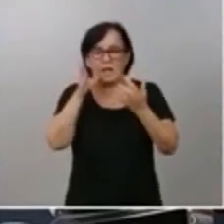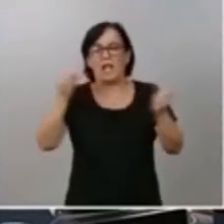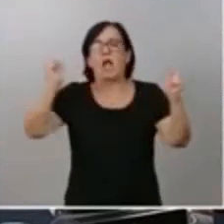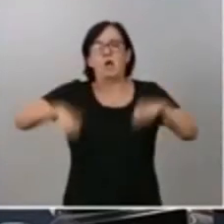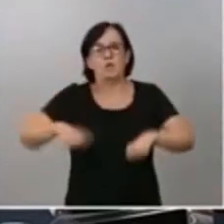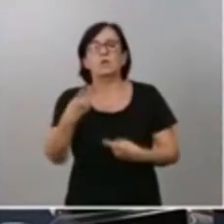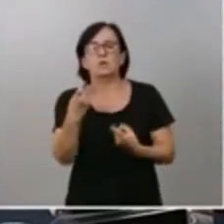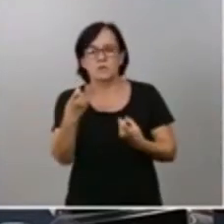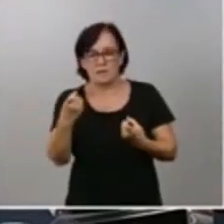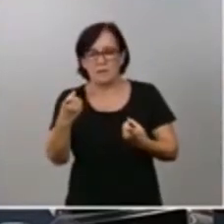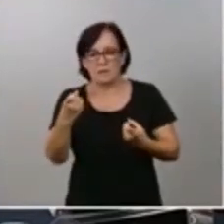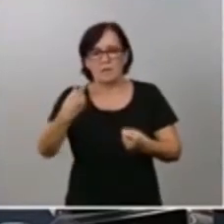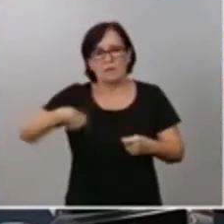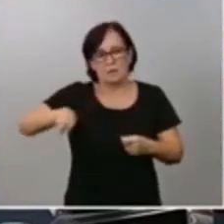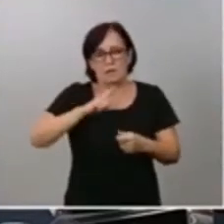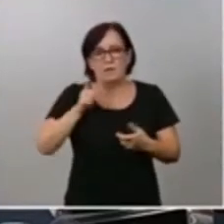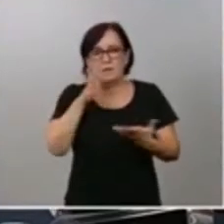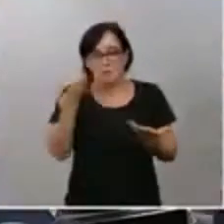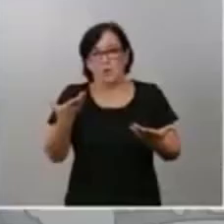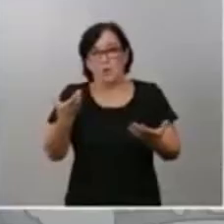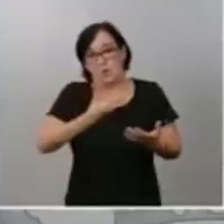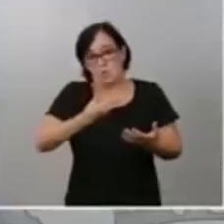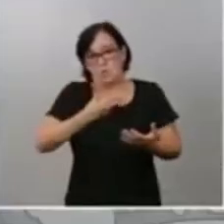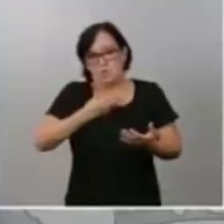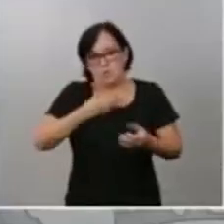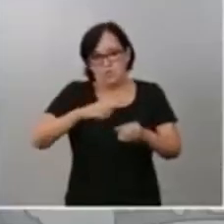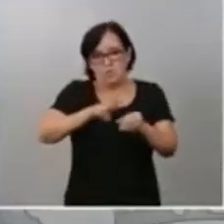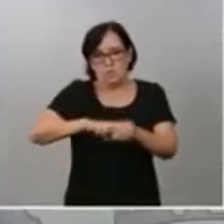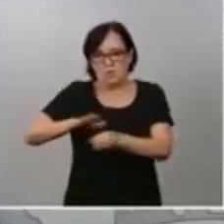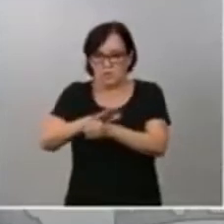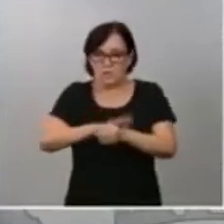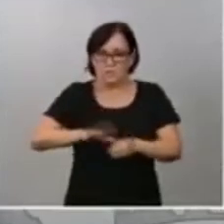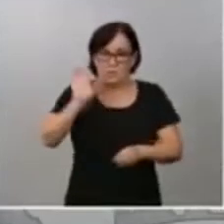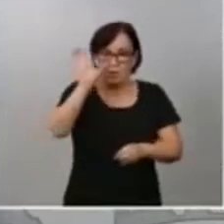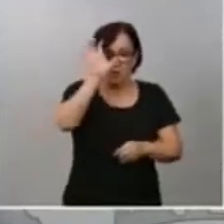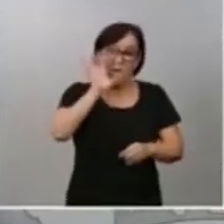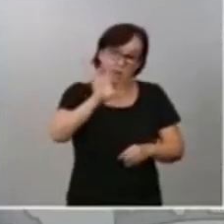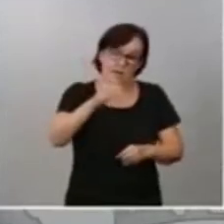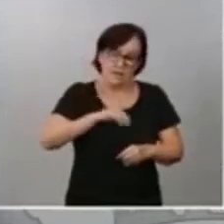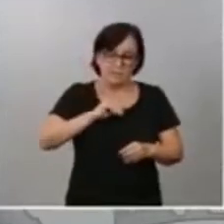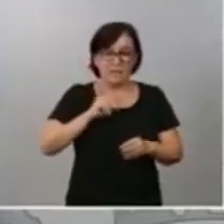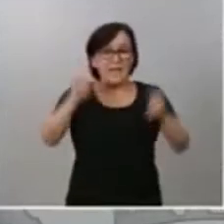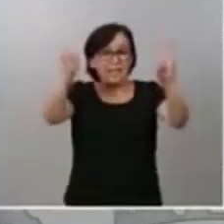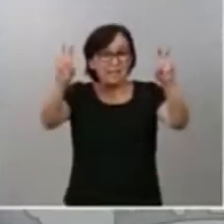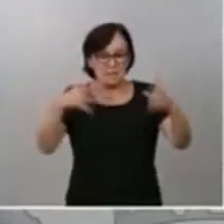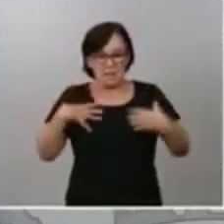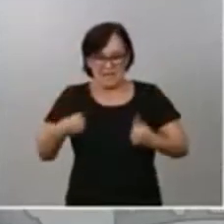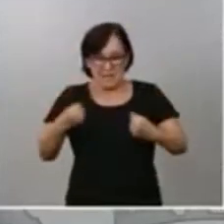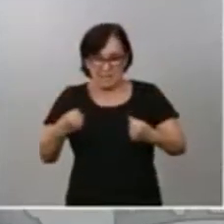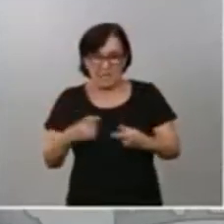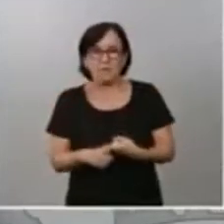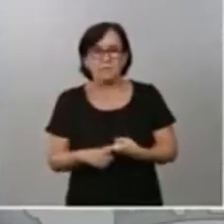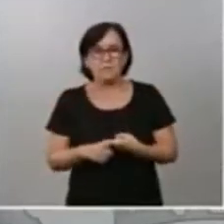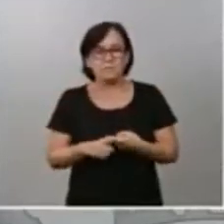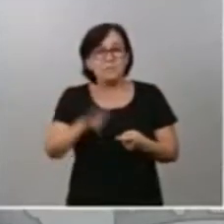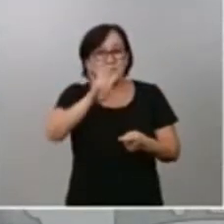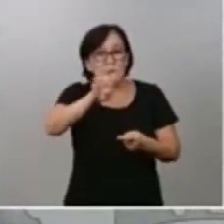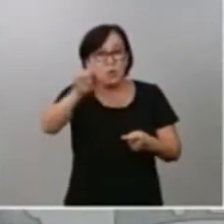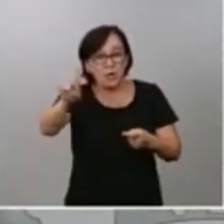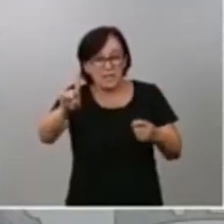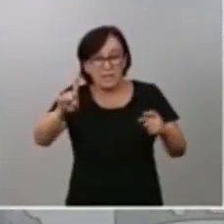los municipios de nuestro país. En materia sanitaria, como saben, de las 41 reuniones